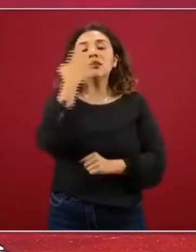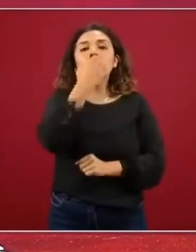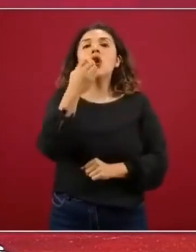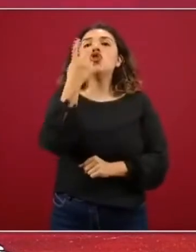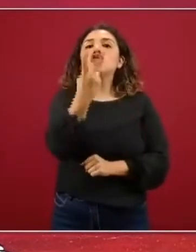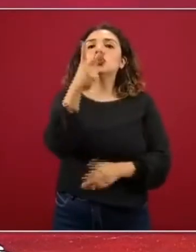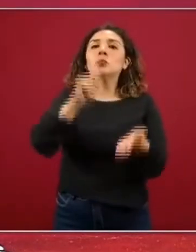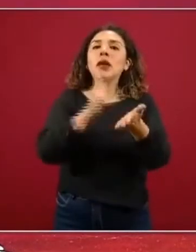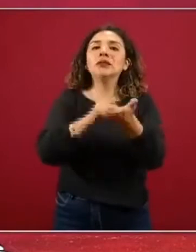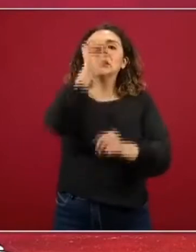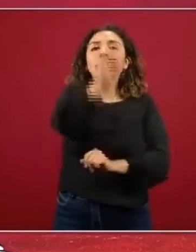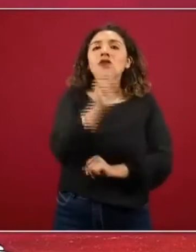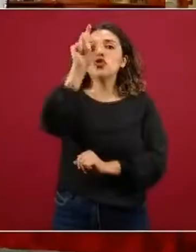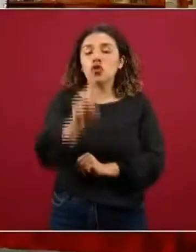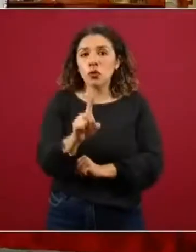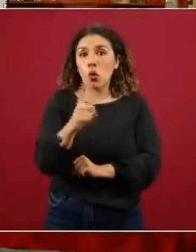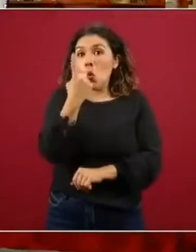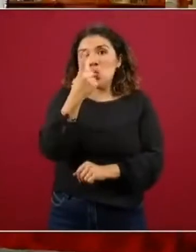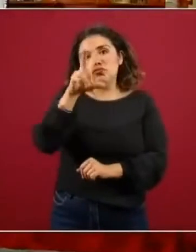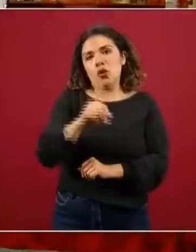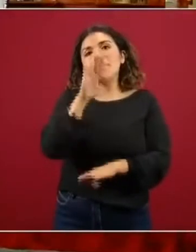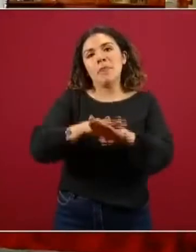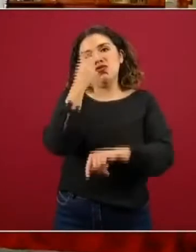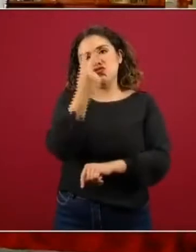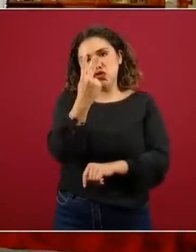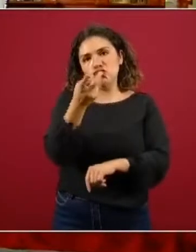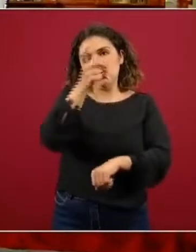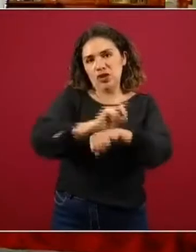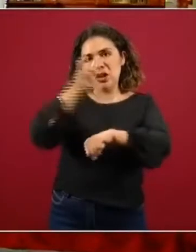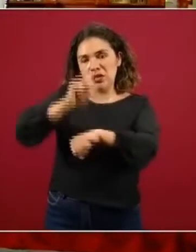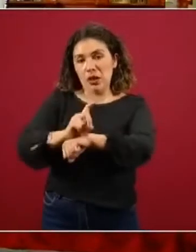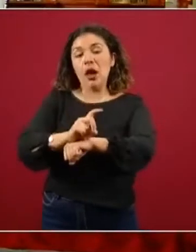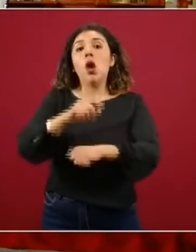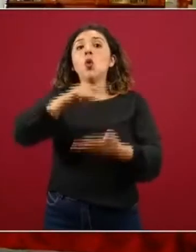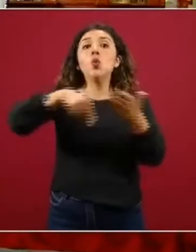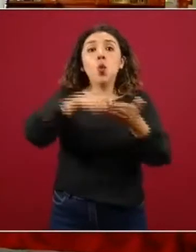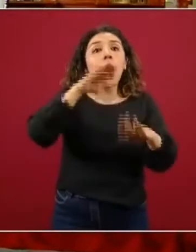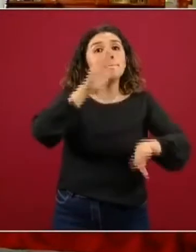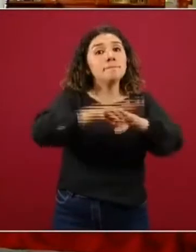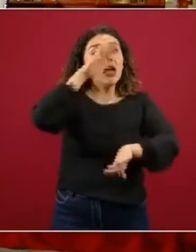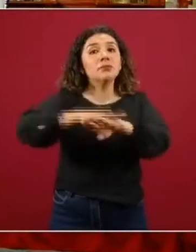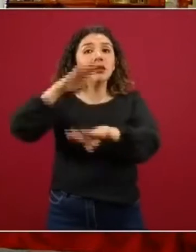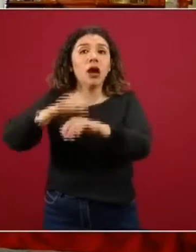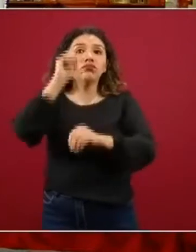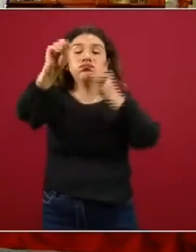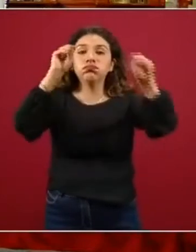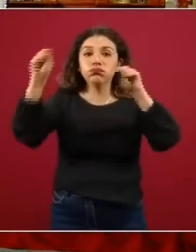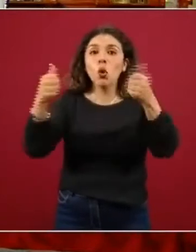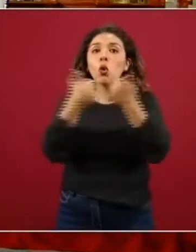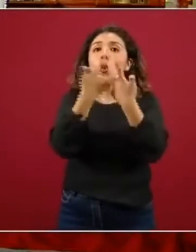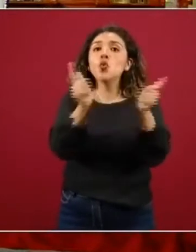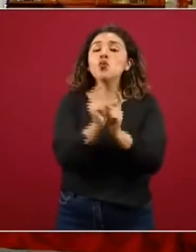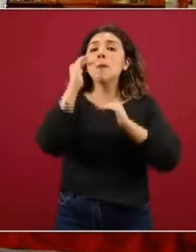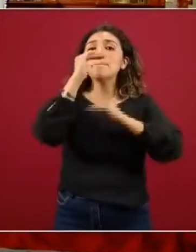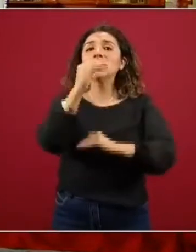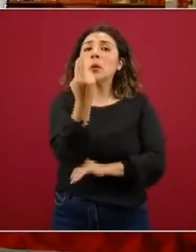fines de semana en lugar de uno se van a ampliar las sedes de atención los grupos van a ser de